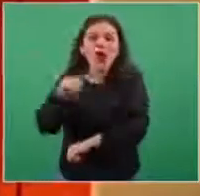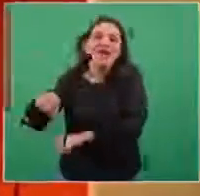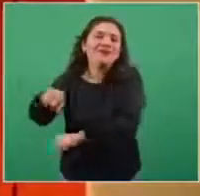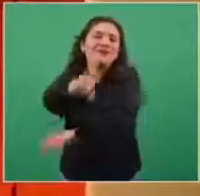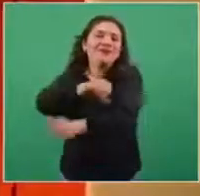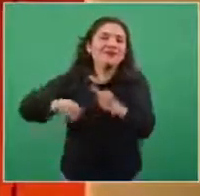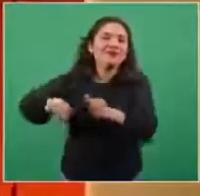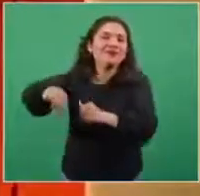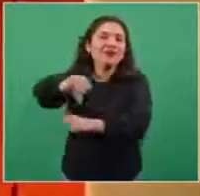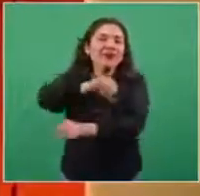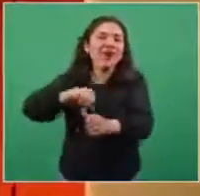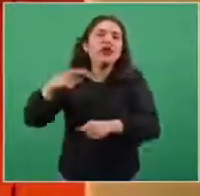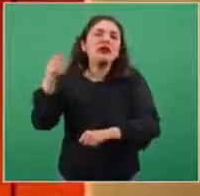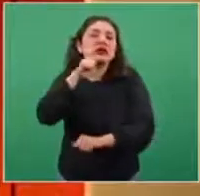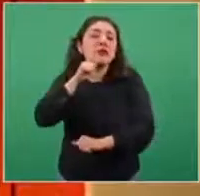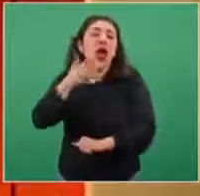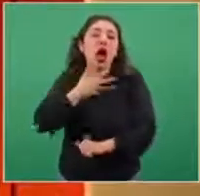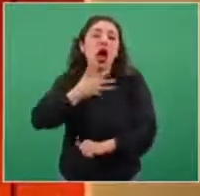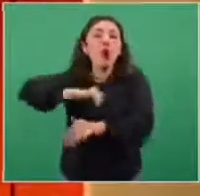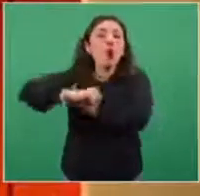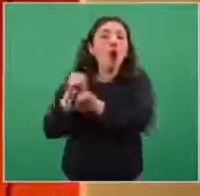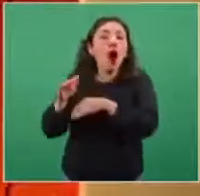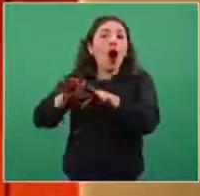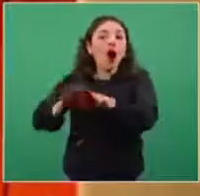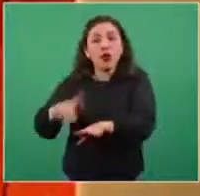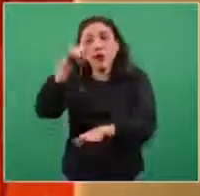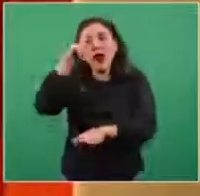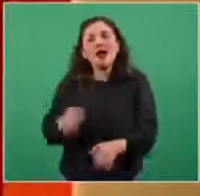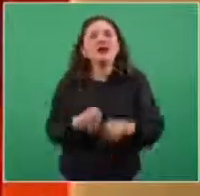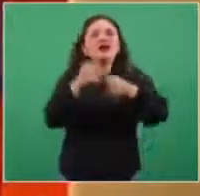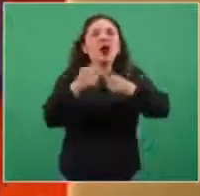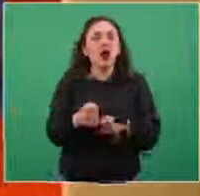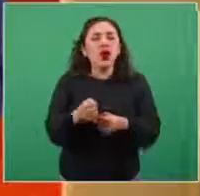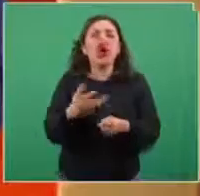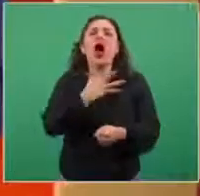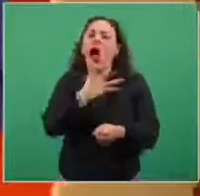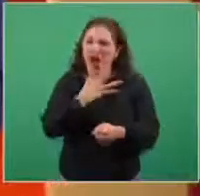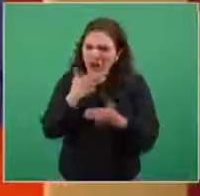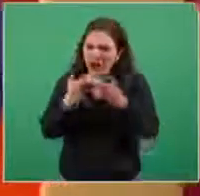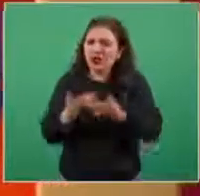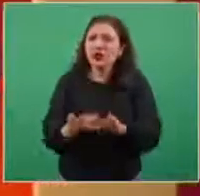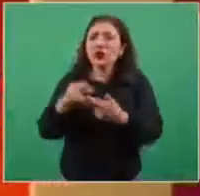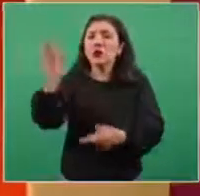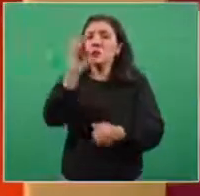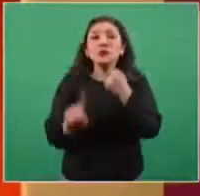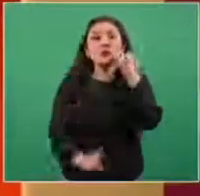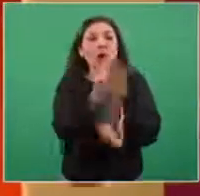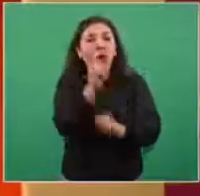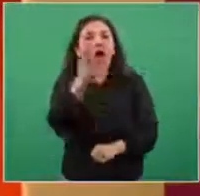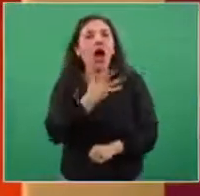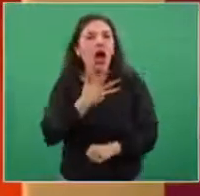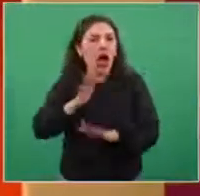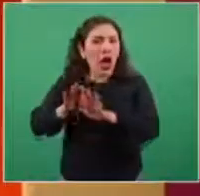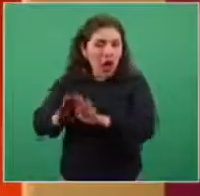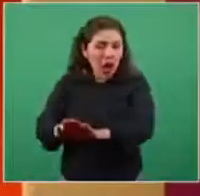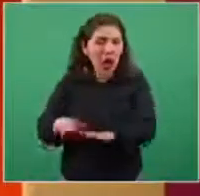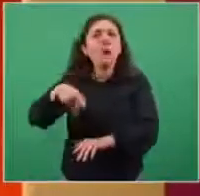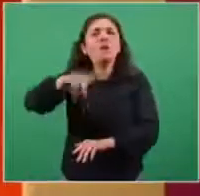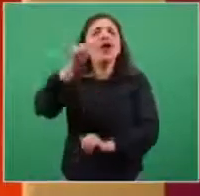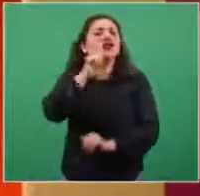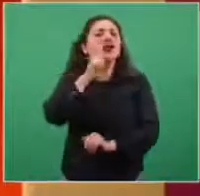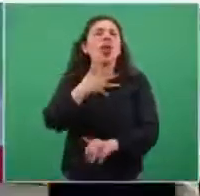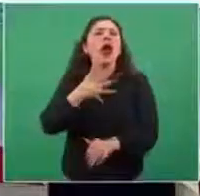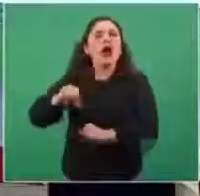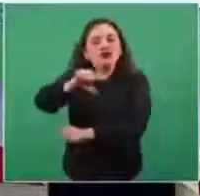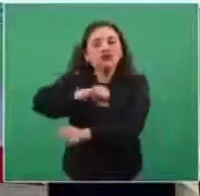y mantendremos siempre una reserva, que es una reserva de seguridad para garantizar ante cualquier contratiempo. Pero en todo momento hay un